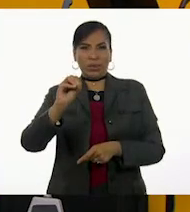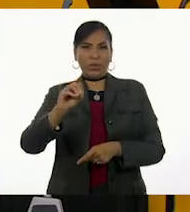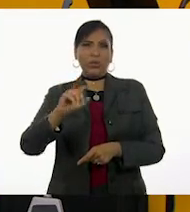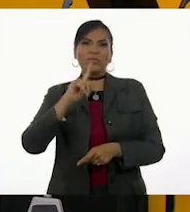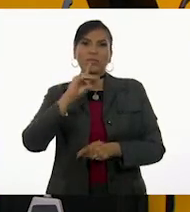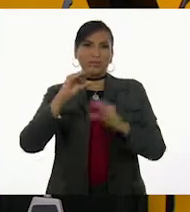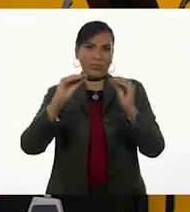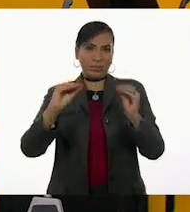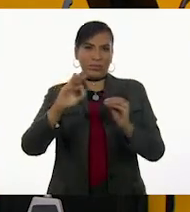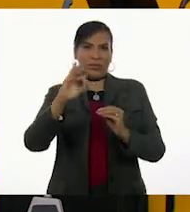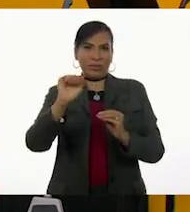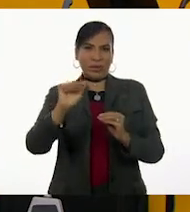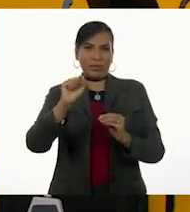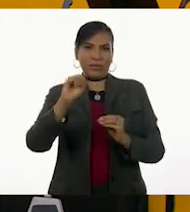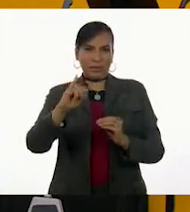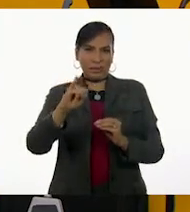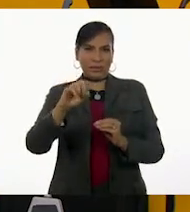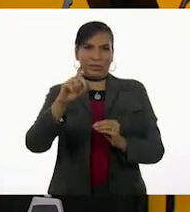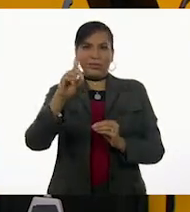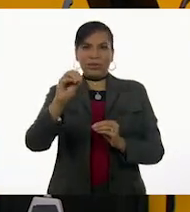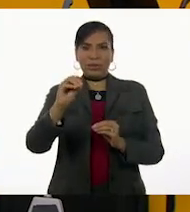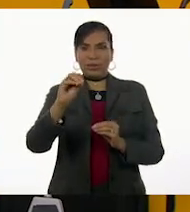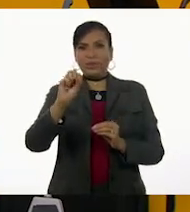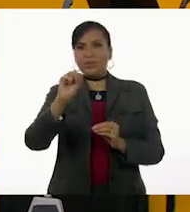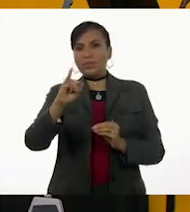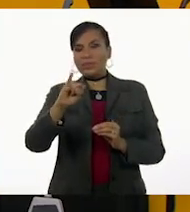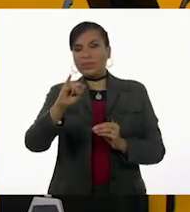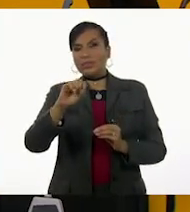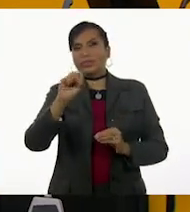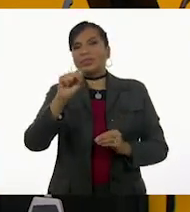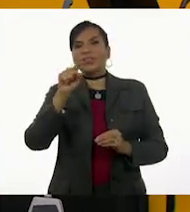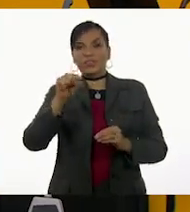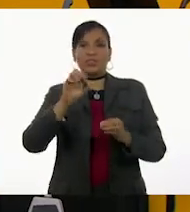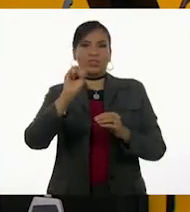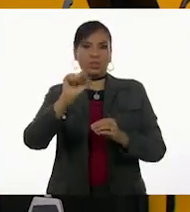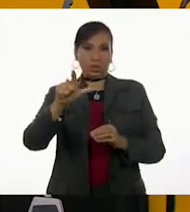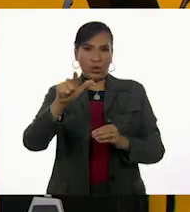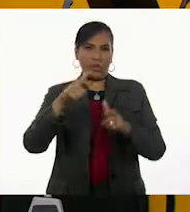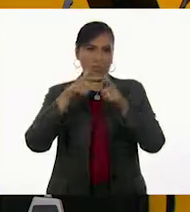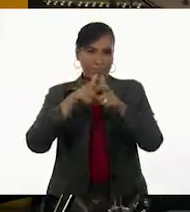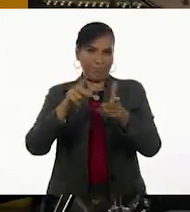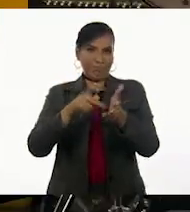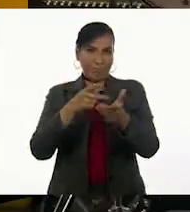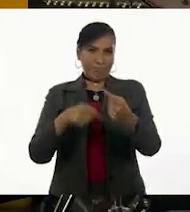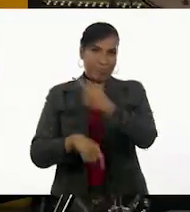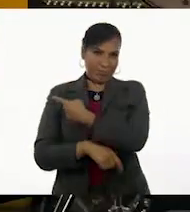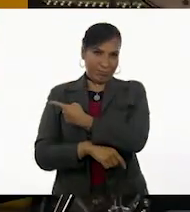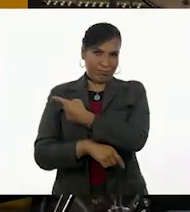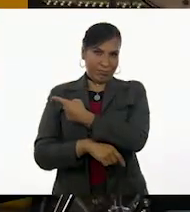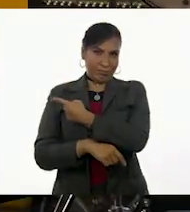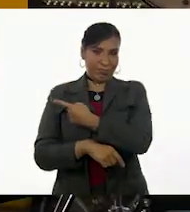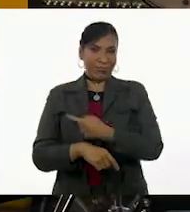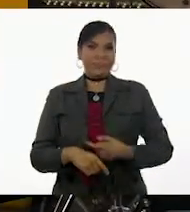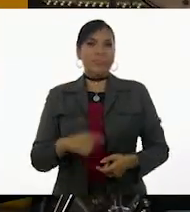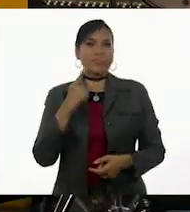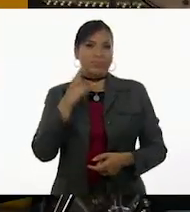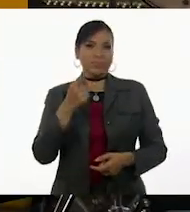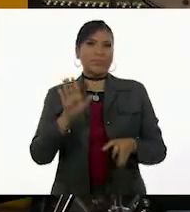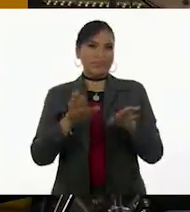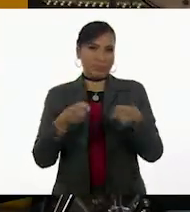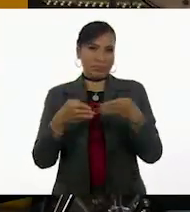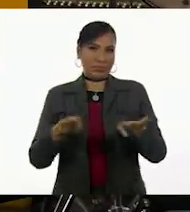silencio, fa, si, do, si, sol sostenido, y luego que se repita. Bueno, veamos cómo suena.